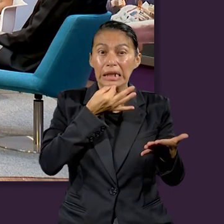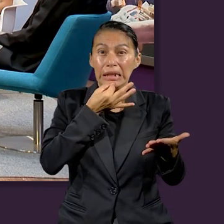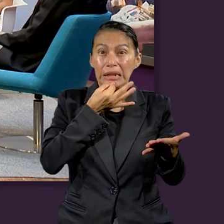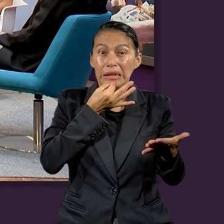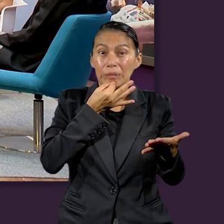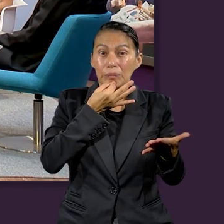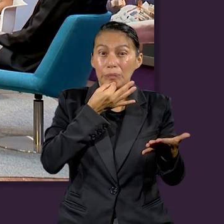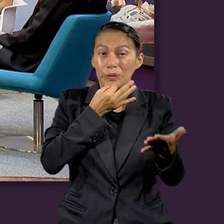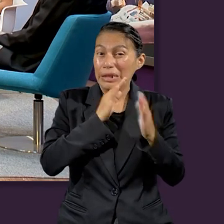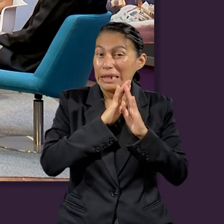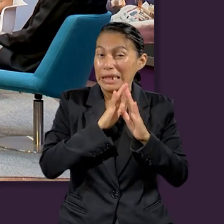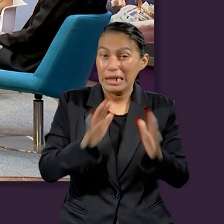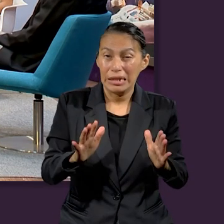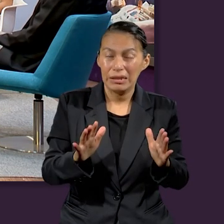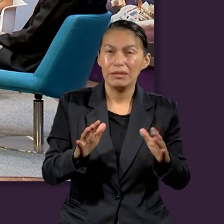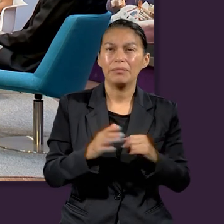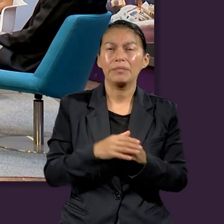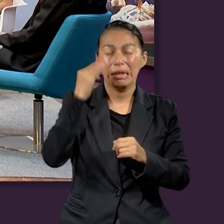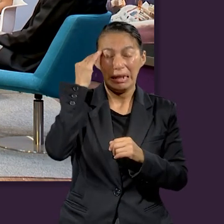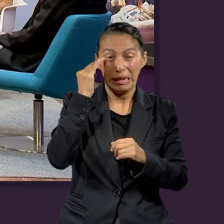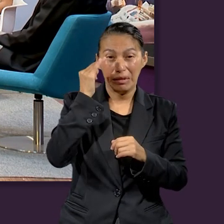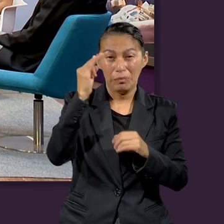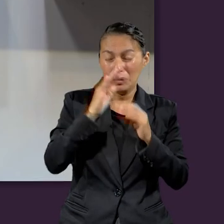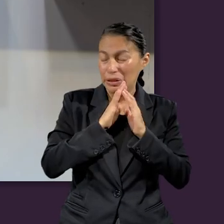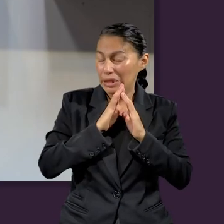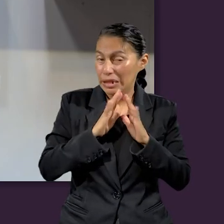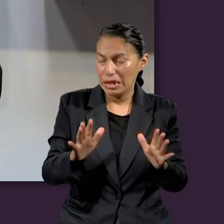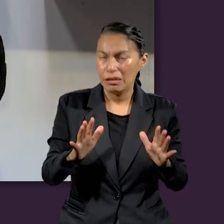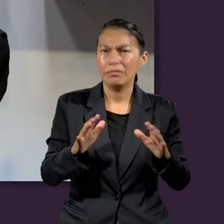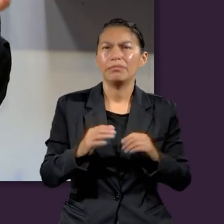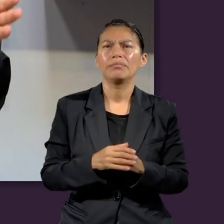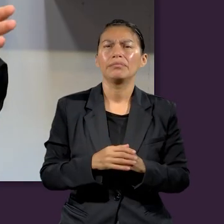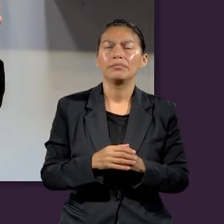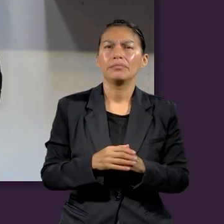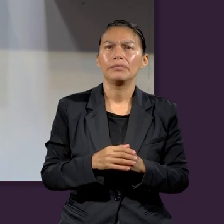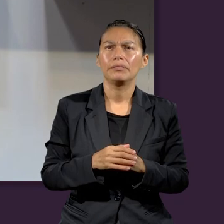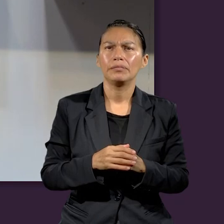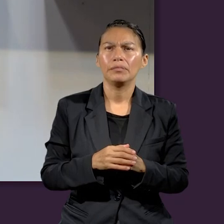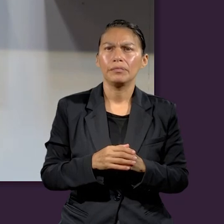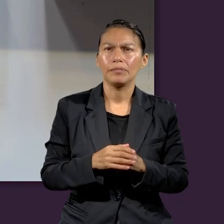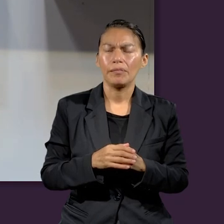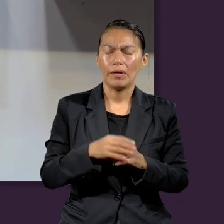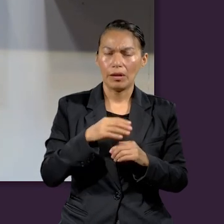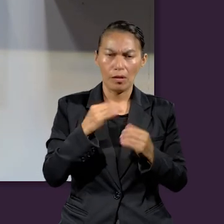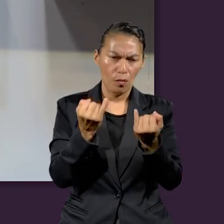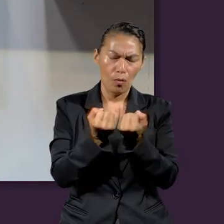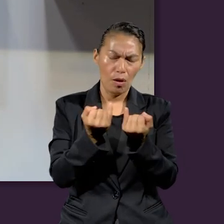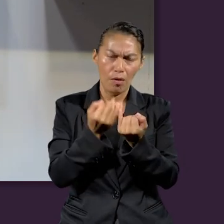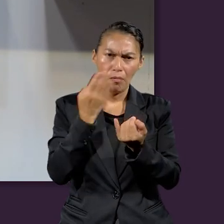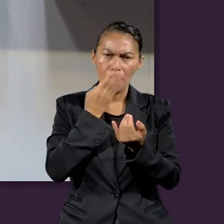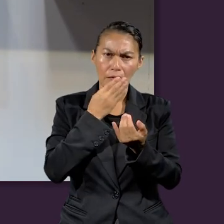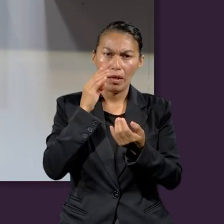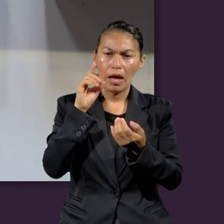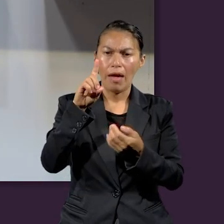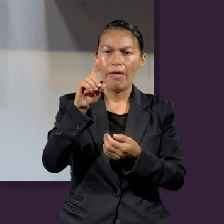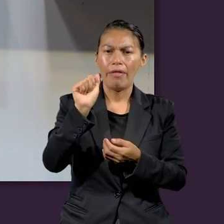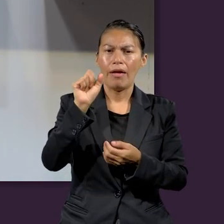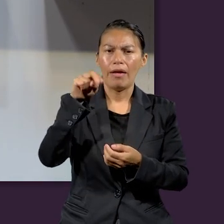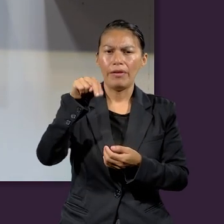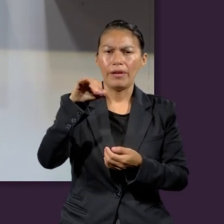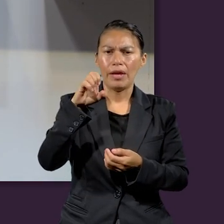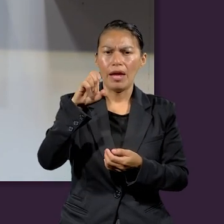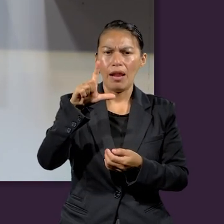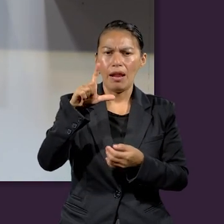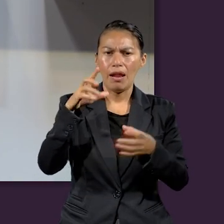entendemos que hace referencia a un juicio que está basado o que está registrado en el libro de